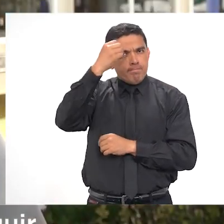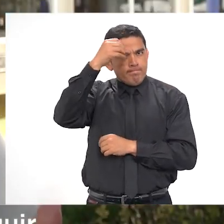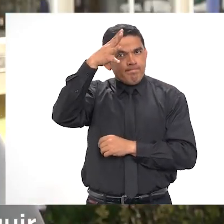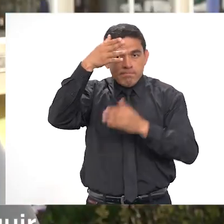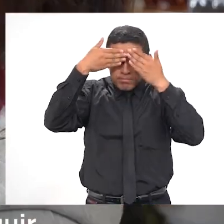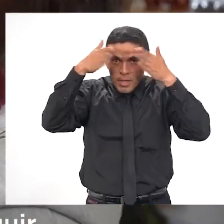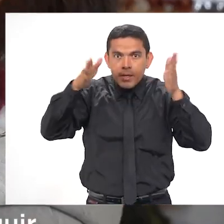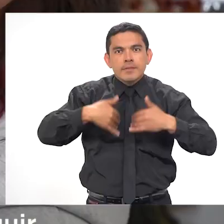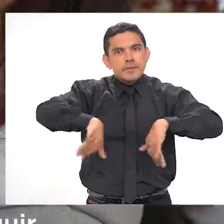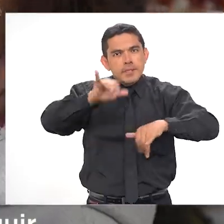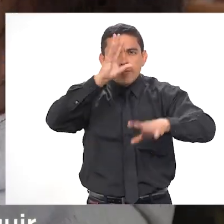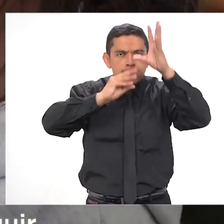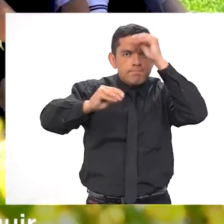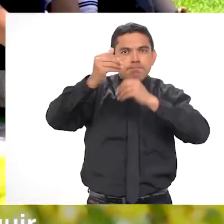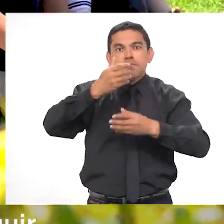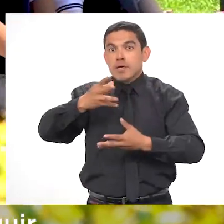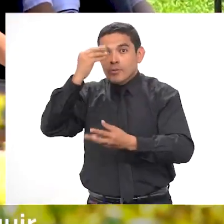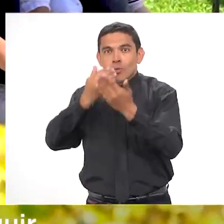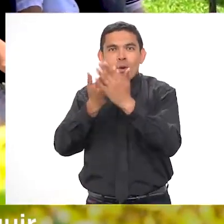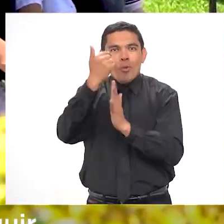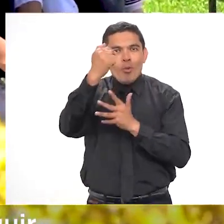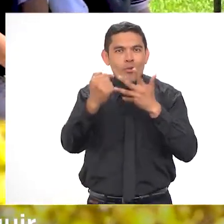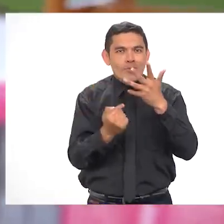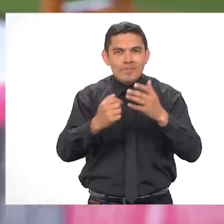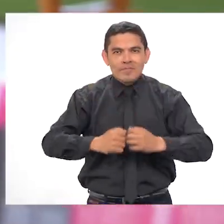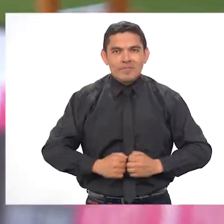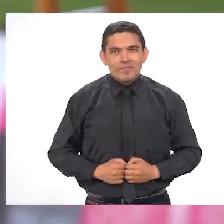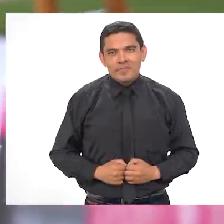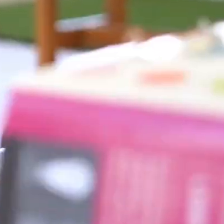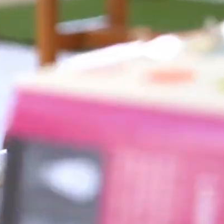mentalidad abierta para seguir construyendo aprendizajes significativos.